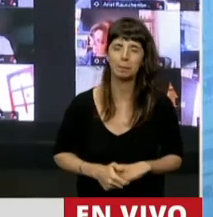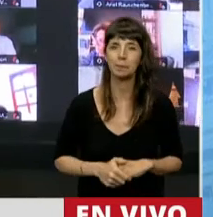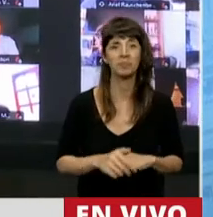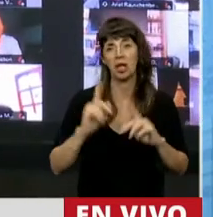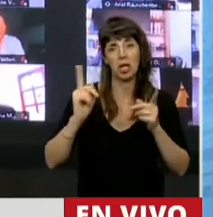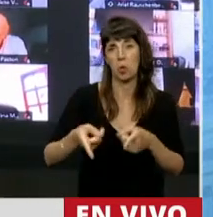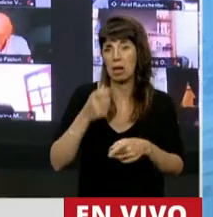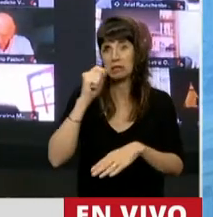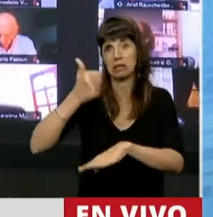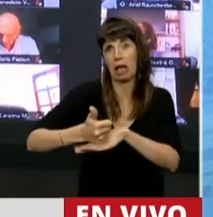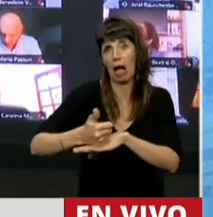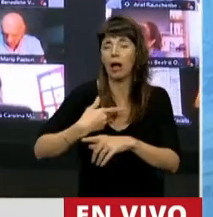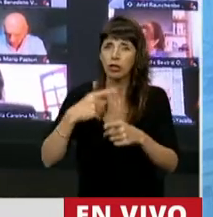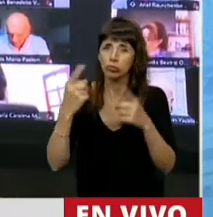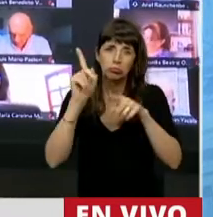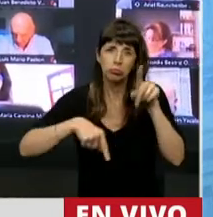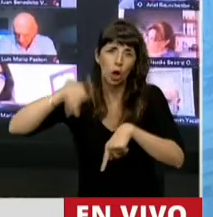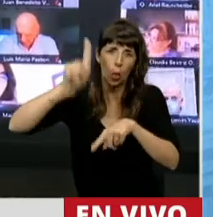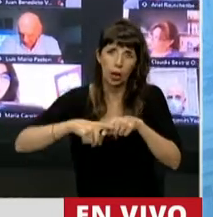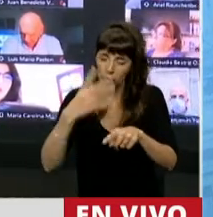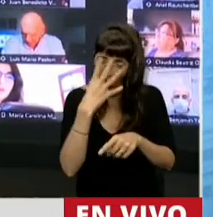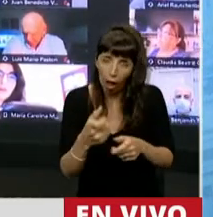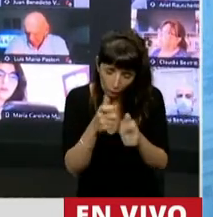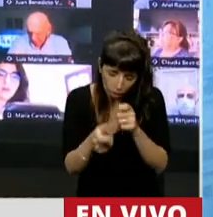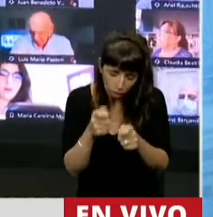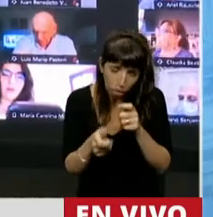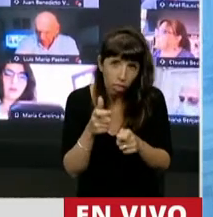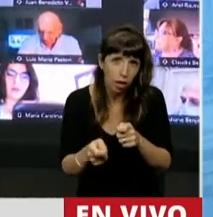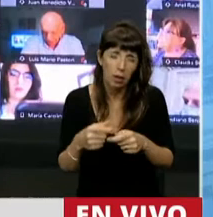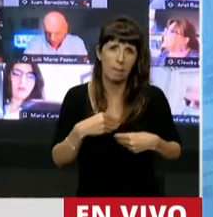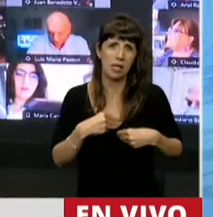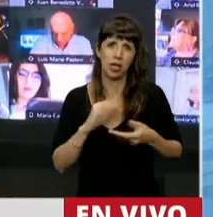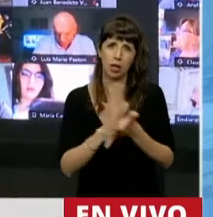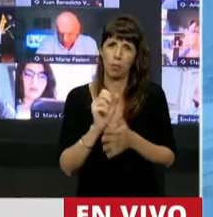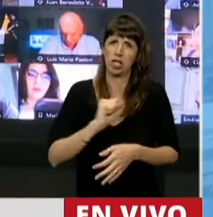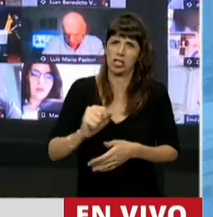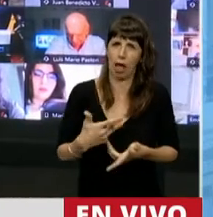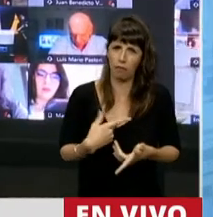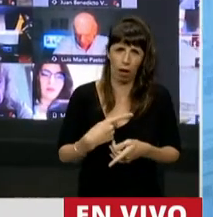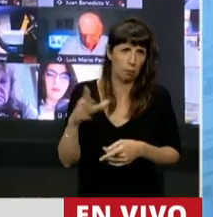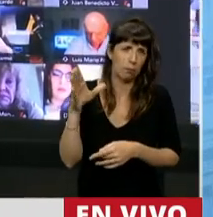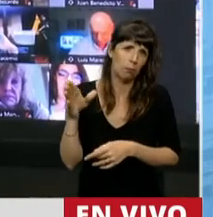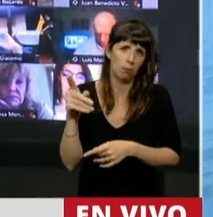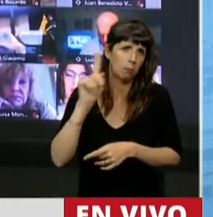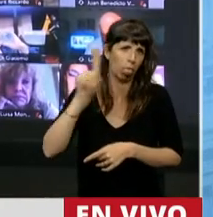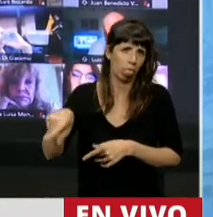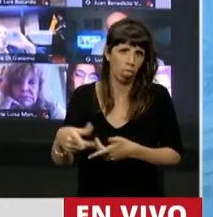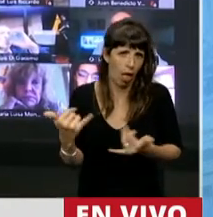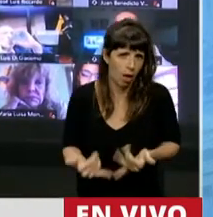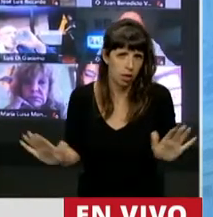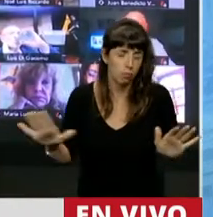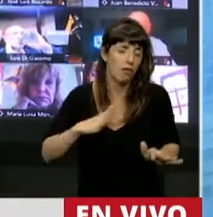está presente también está con el celular, así que creo y me siento estafada que pocas veces se nos escucha. Es más, es una falta de respeto.